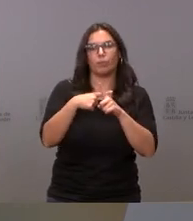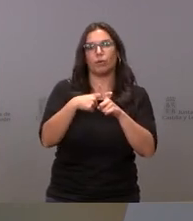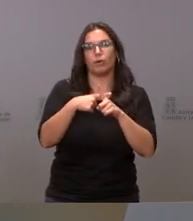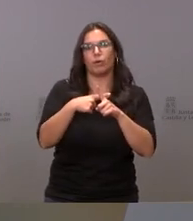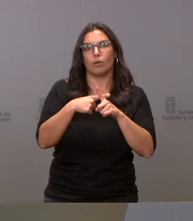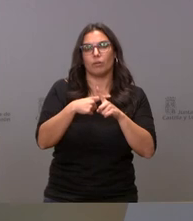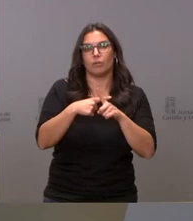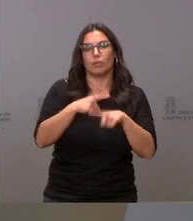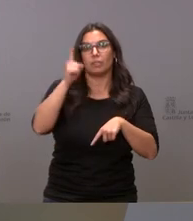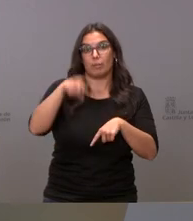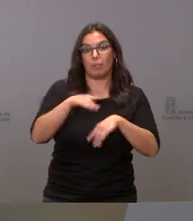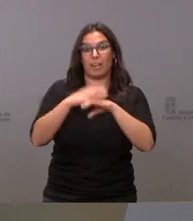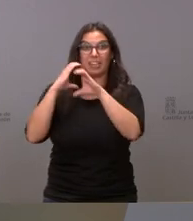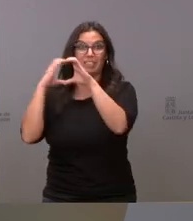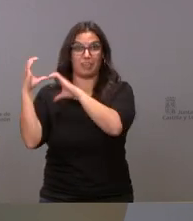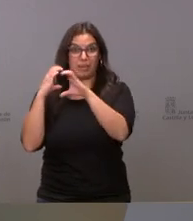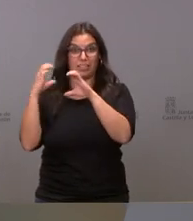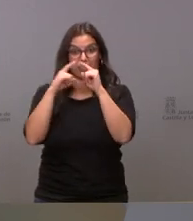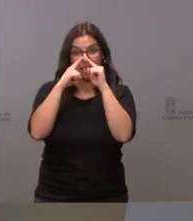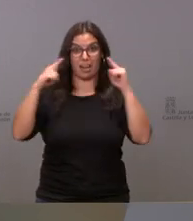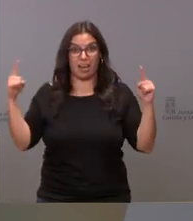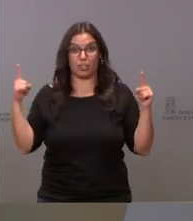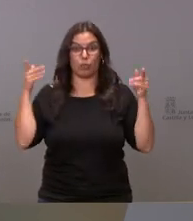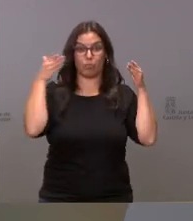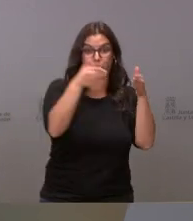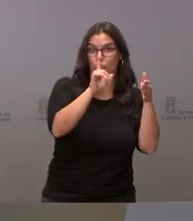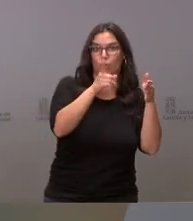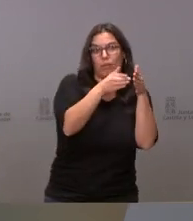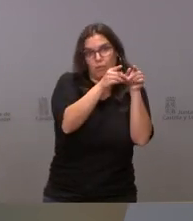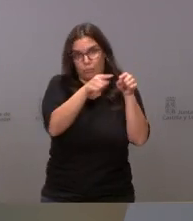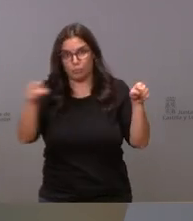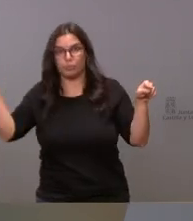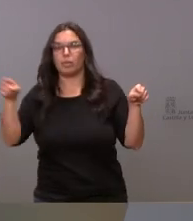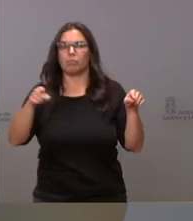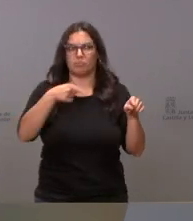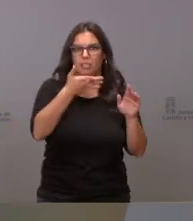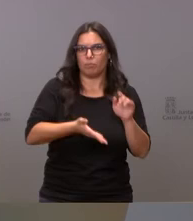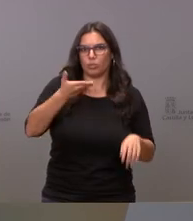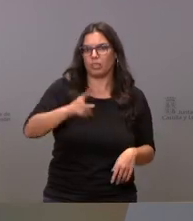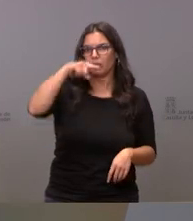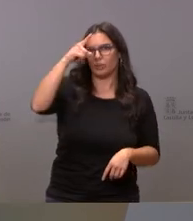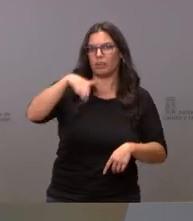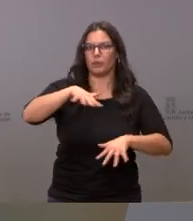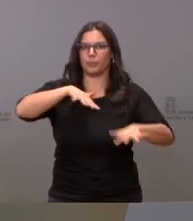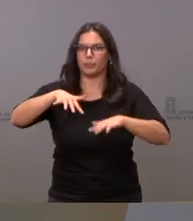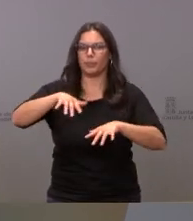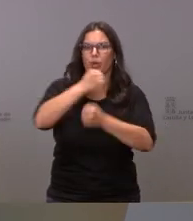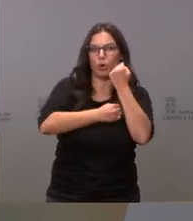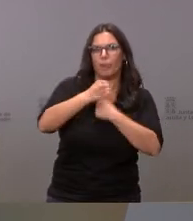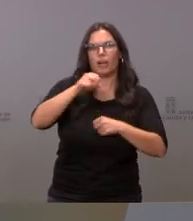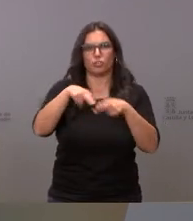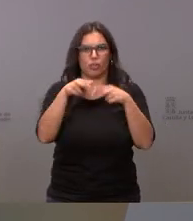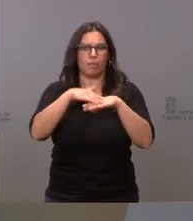deslocalizar también la Semana Santa durante todo el año y que bueno creemos que es un elemento cultural y de minimización económico y social de la ciudad importante